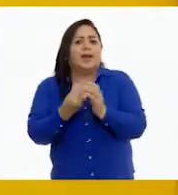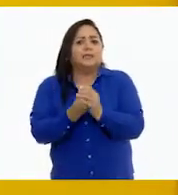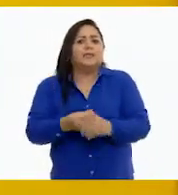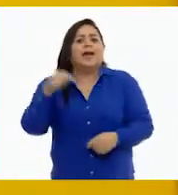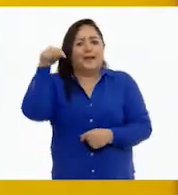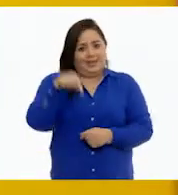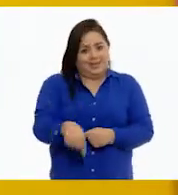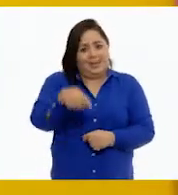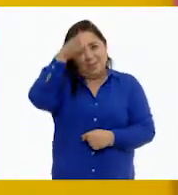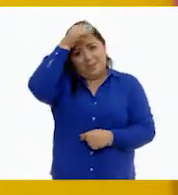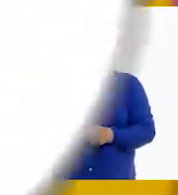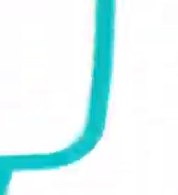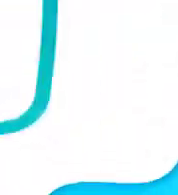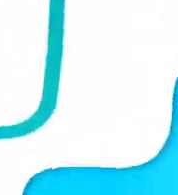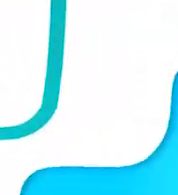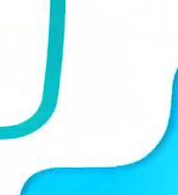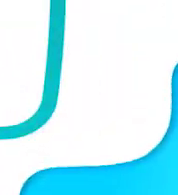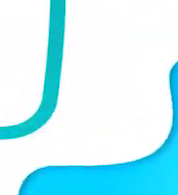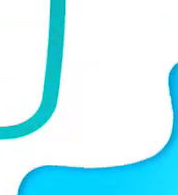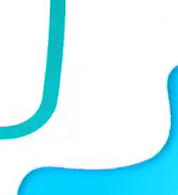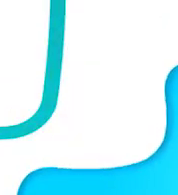aquí en Aprende en Casa 2.